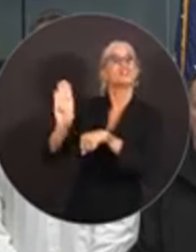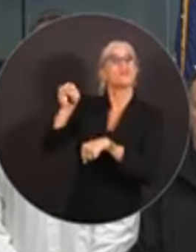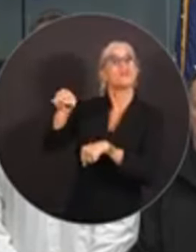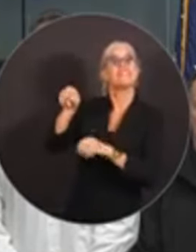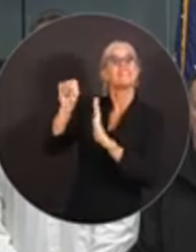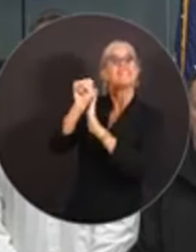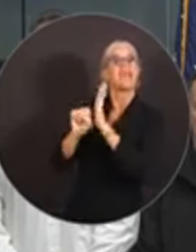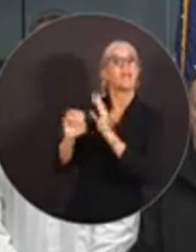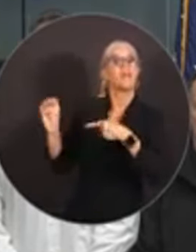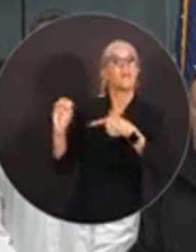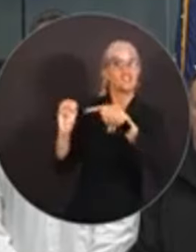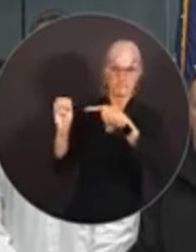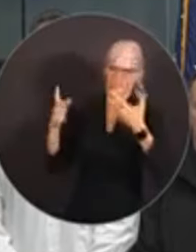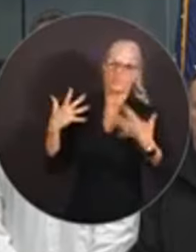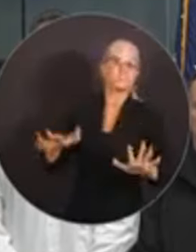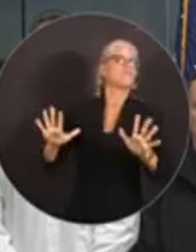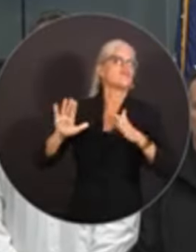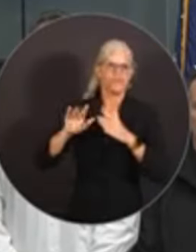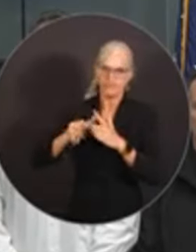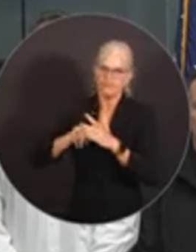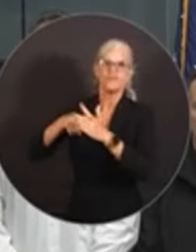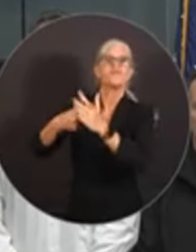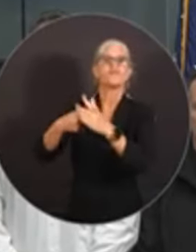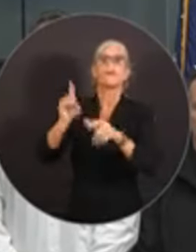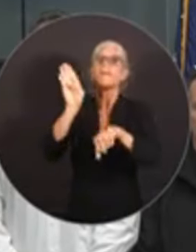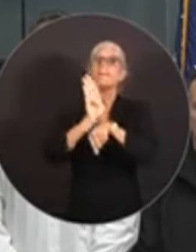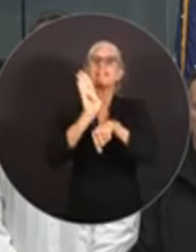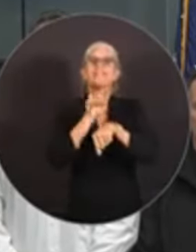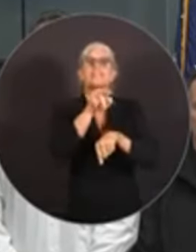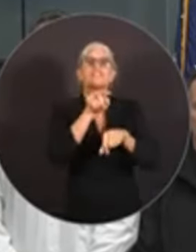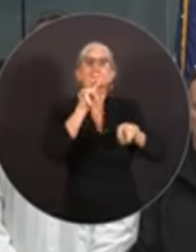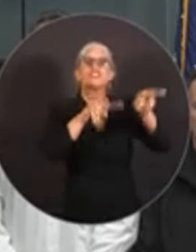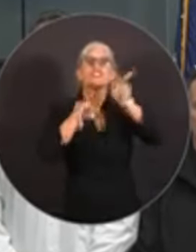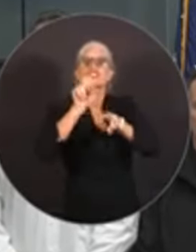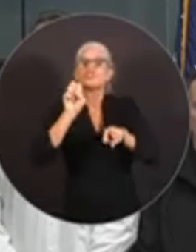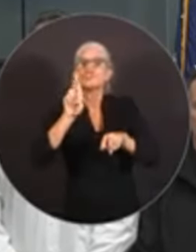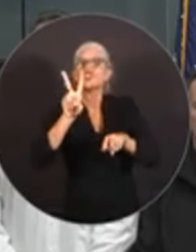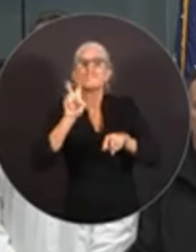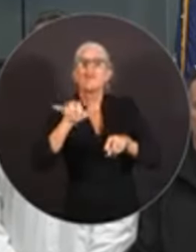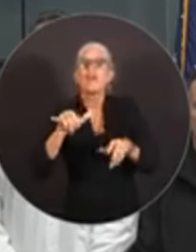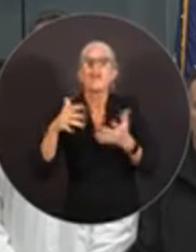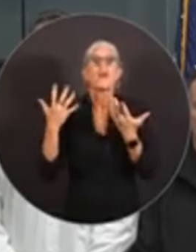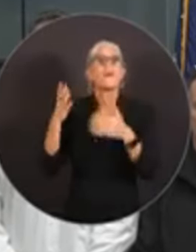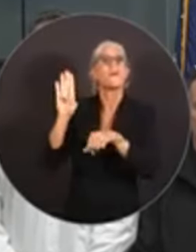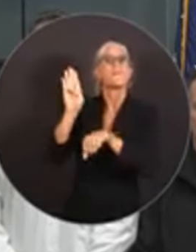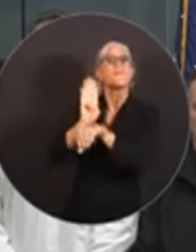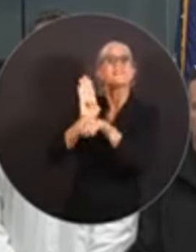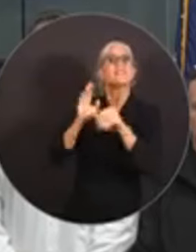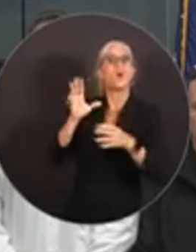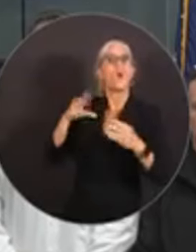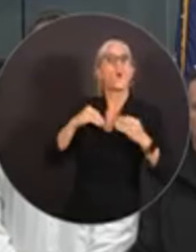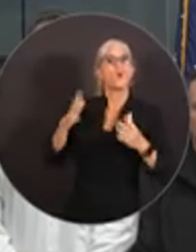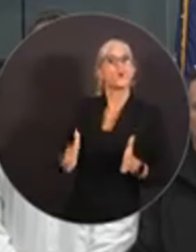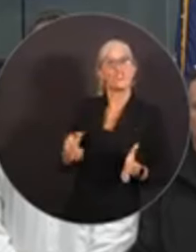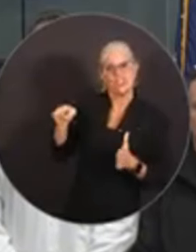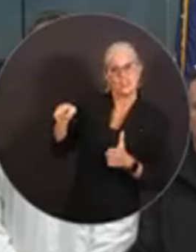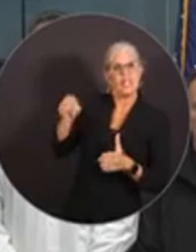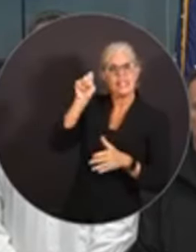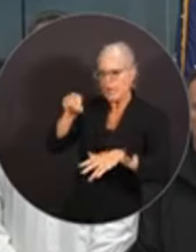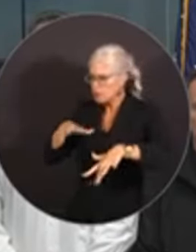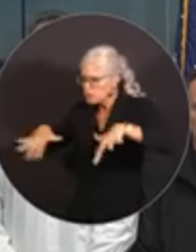respuesta activó la encuesta de evaluación de daños.